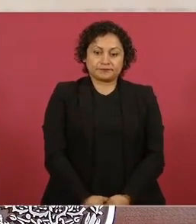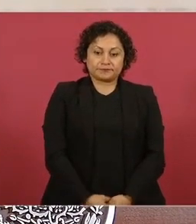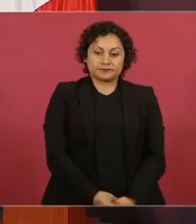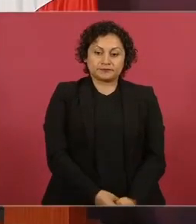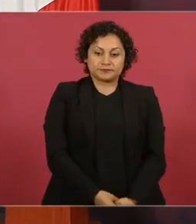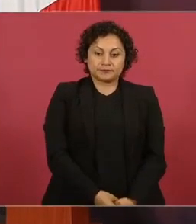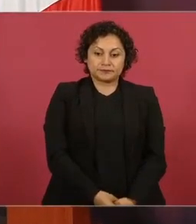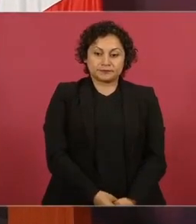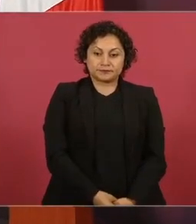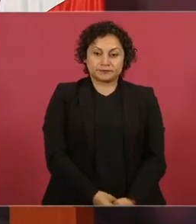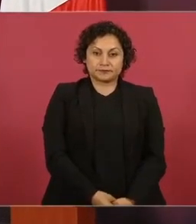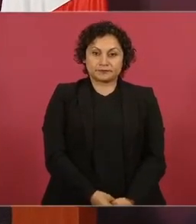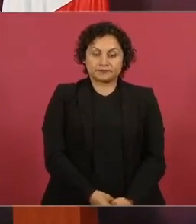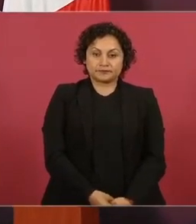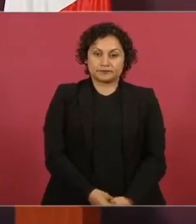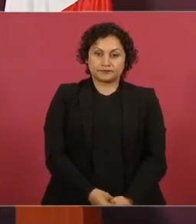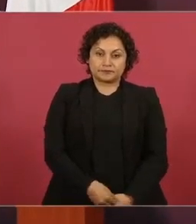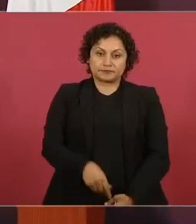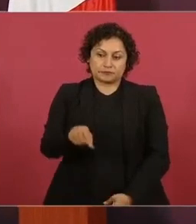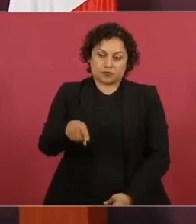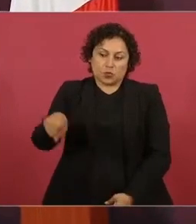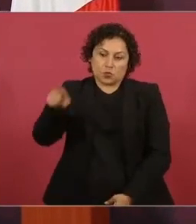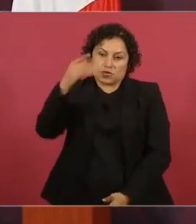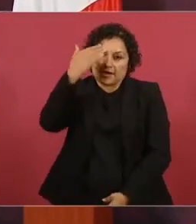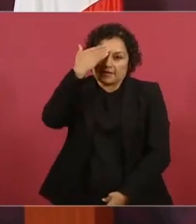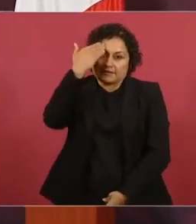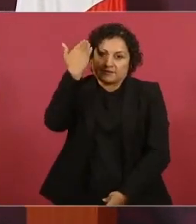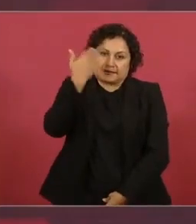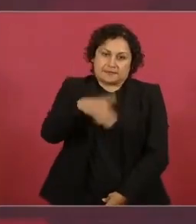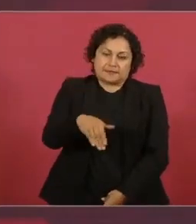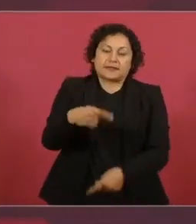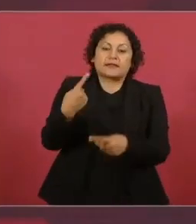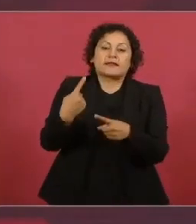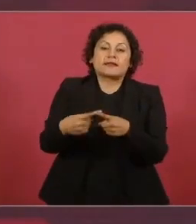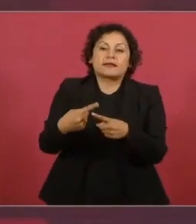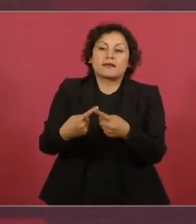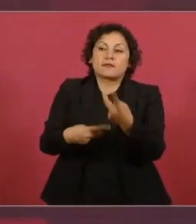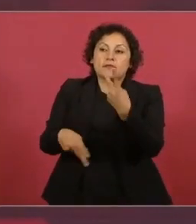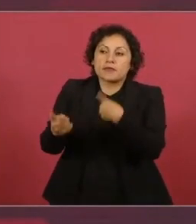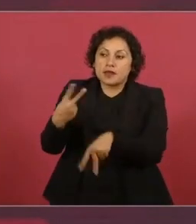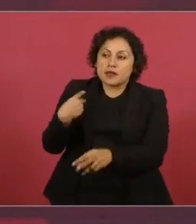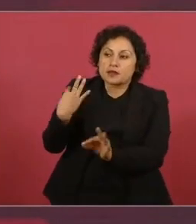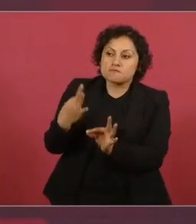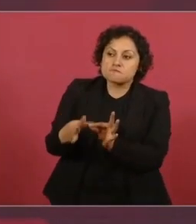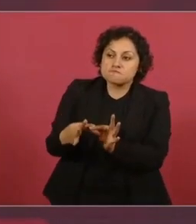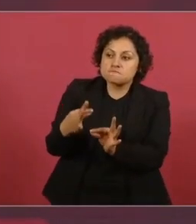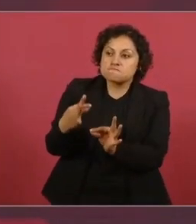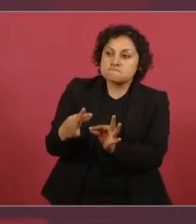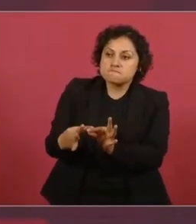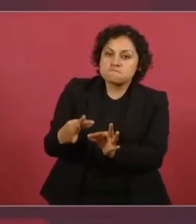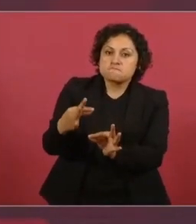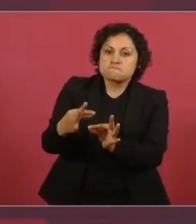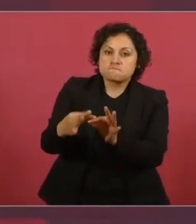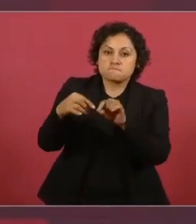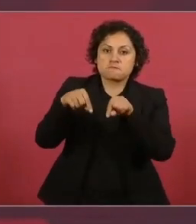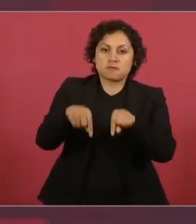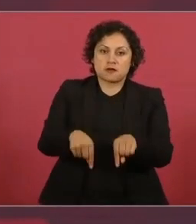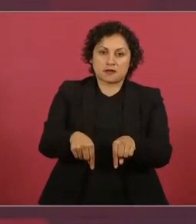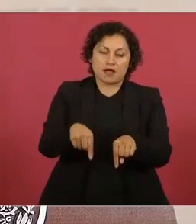prioridad son los que asisten a estas asambleas